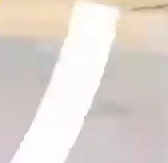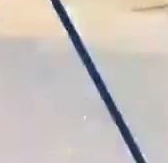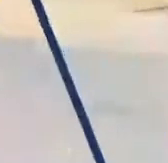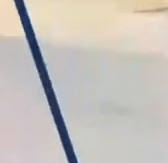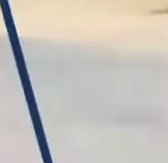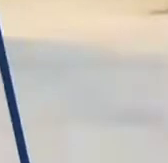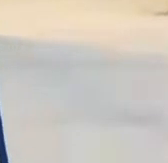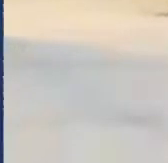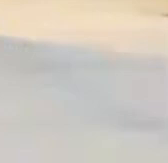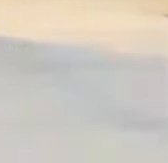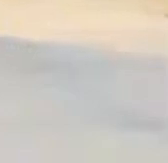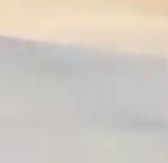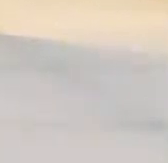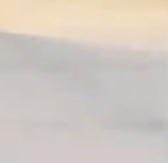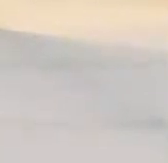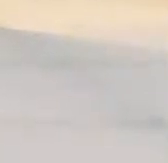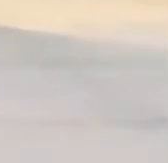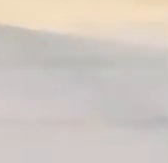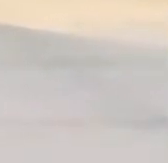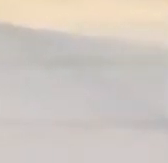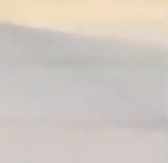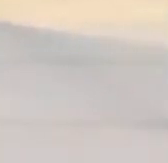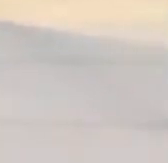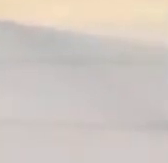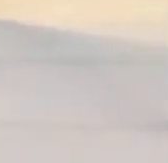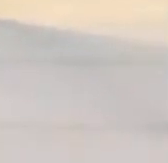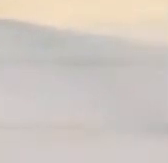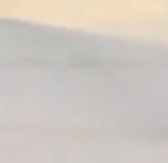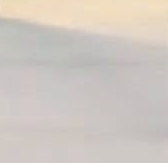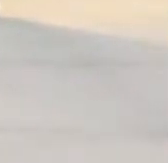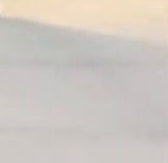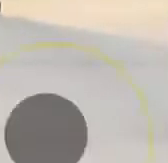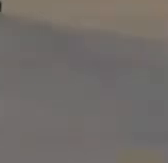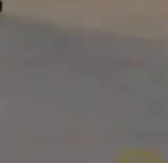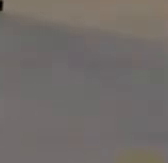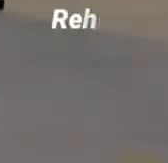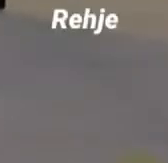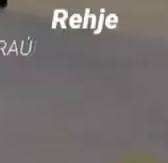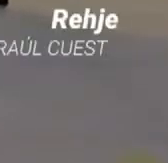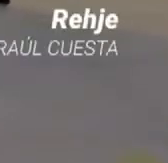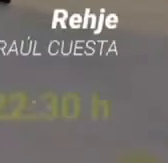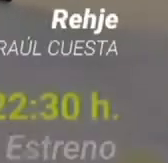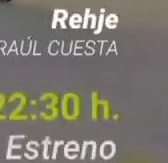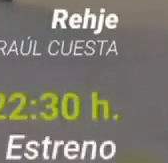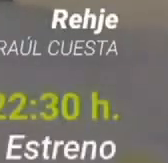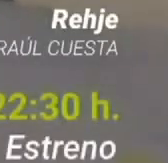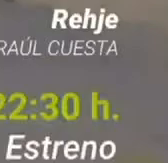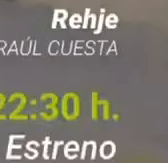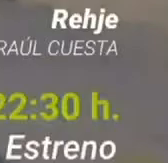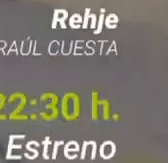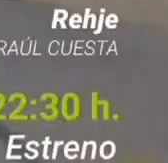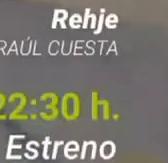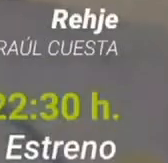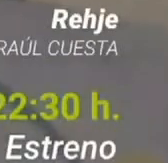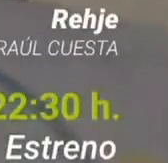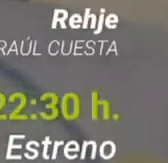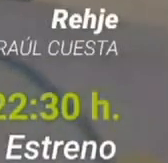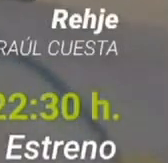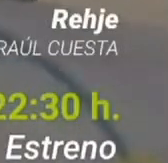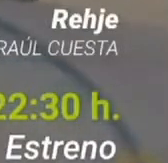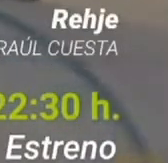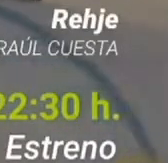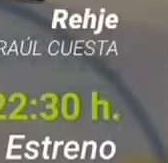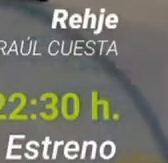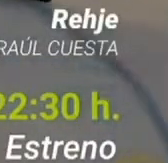Hoy que invitarlos a ver un estreno aquí en Visión Periférica se trata de Rege un documental dirigido por Anaís Huerta